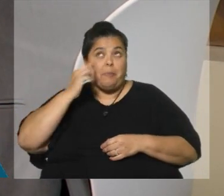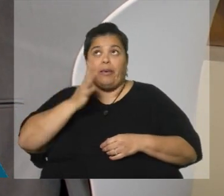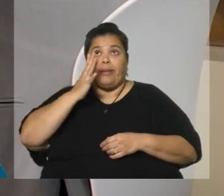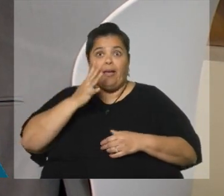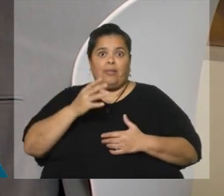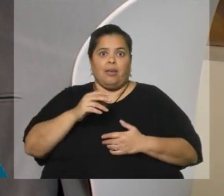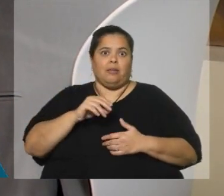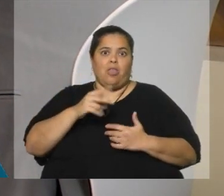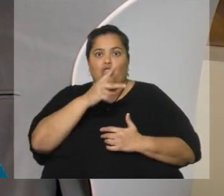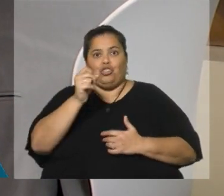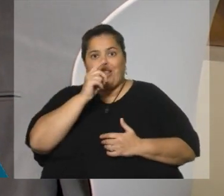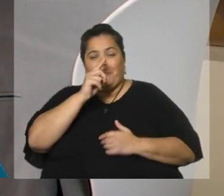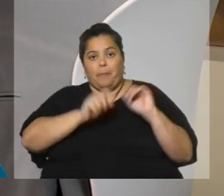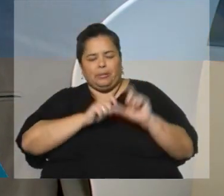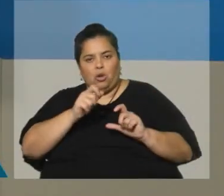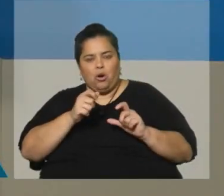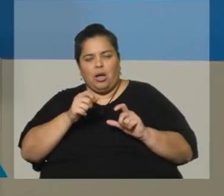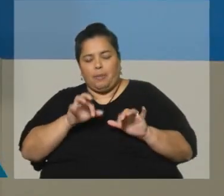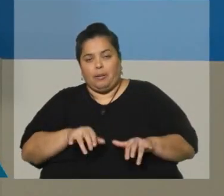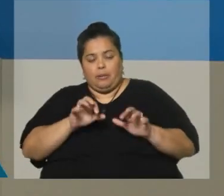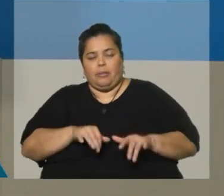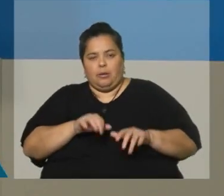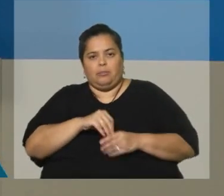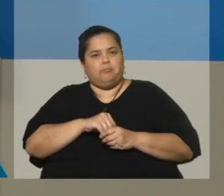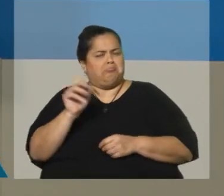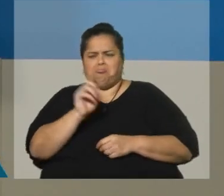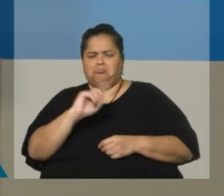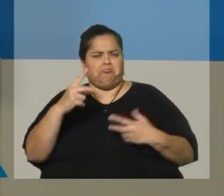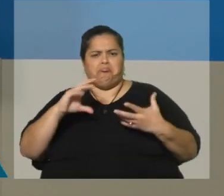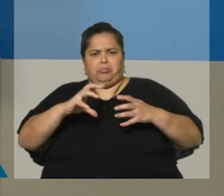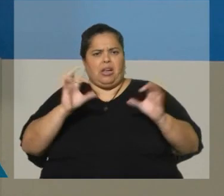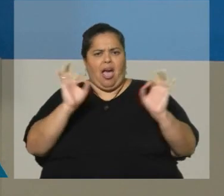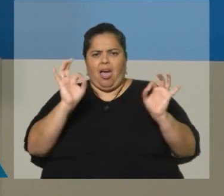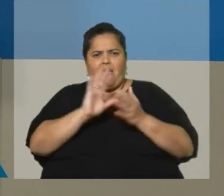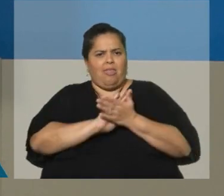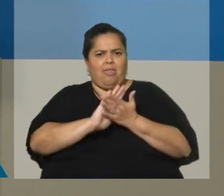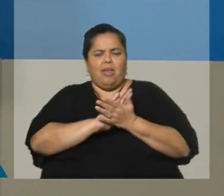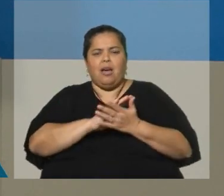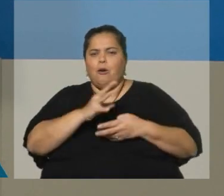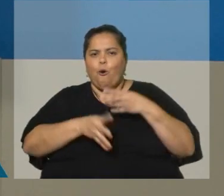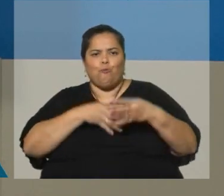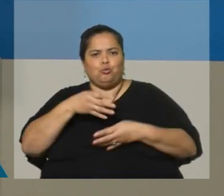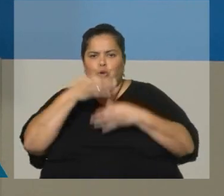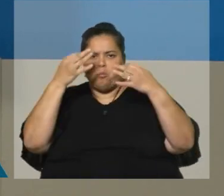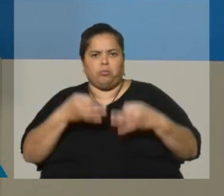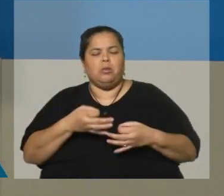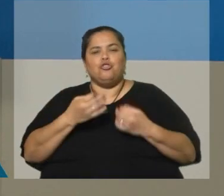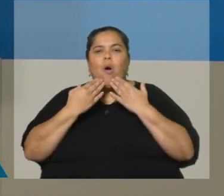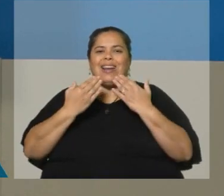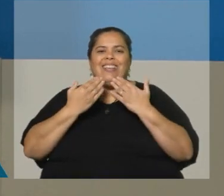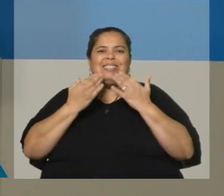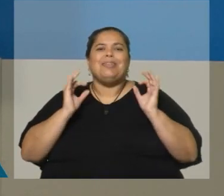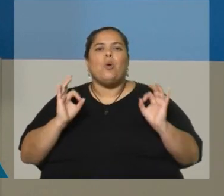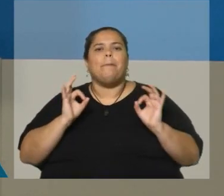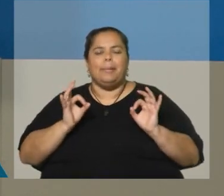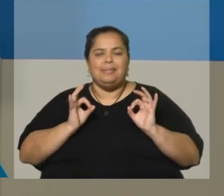poco tiempo. No. ¿Funcionó bien? Funcionó muy bien y acá quiero extender un agradecimiento especial, digamos,